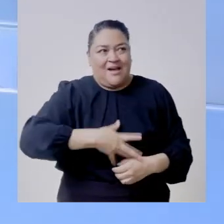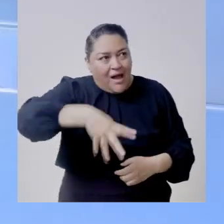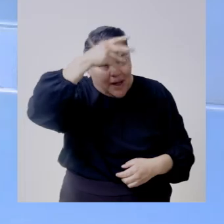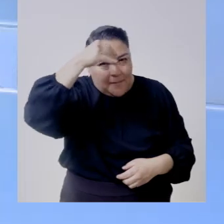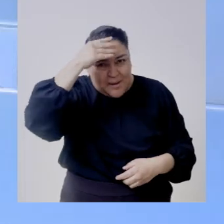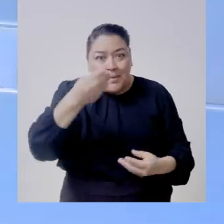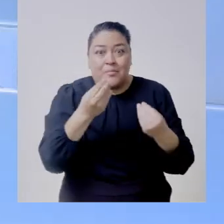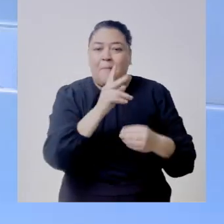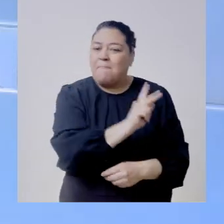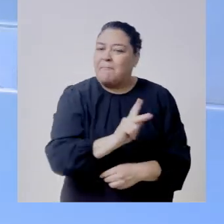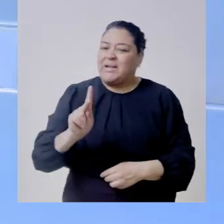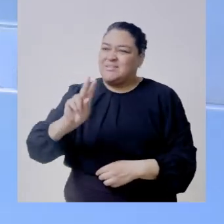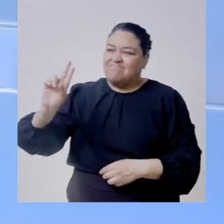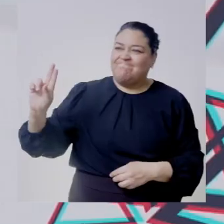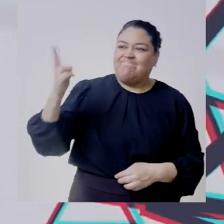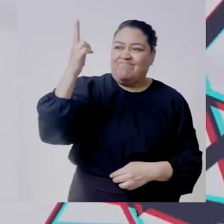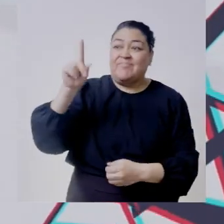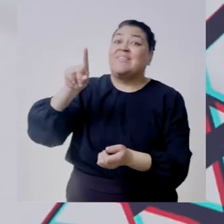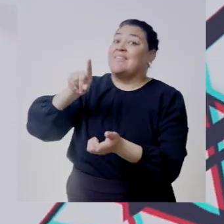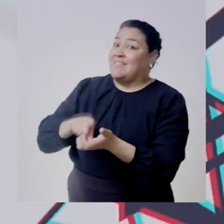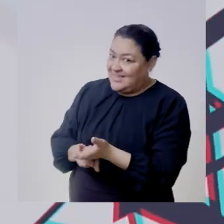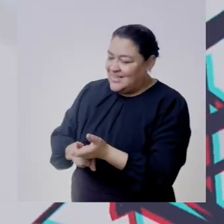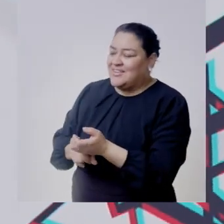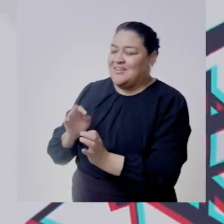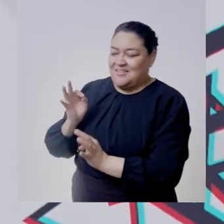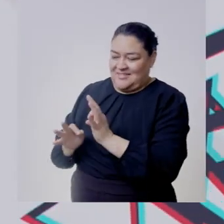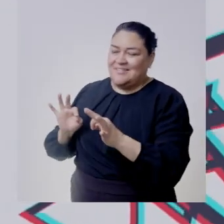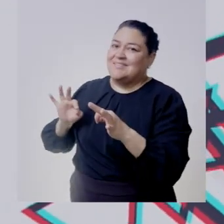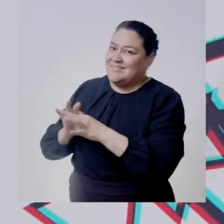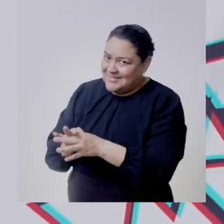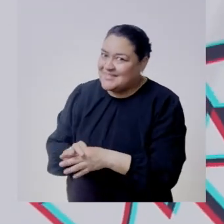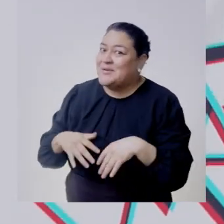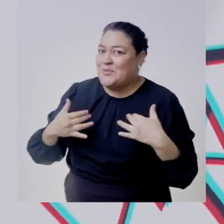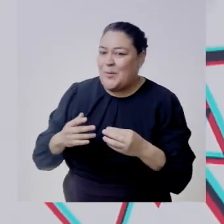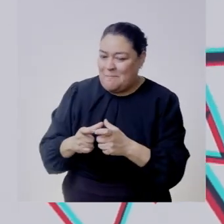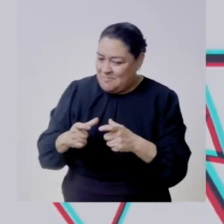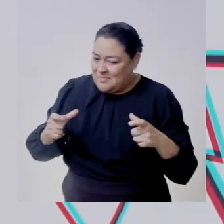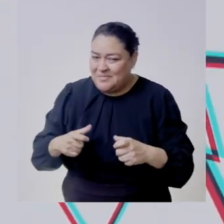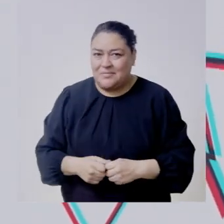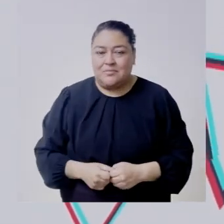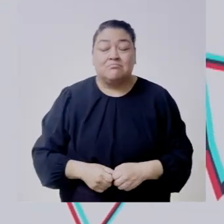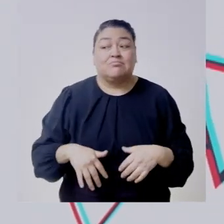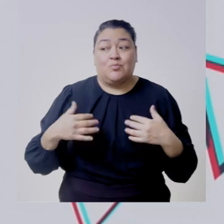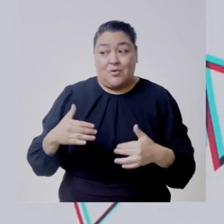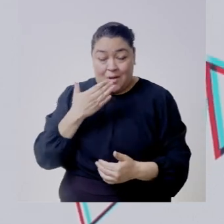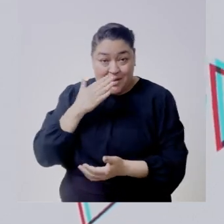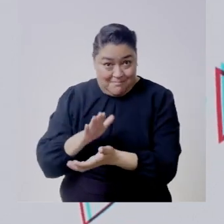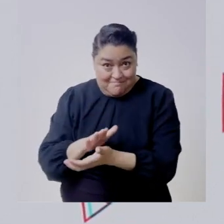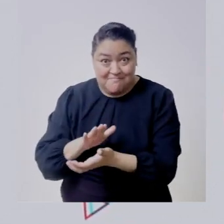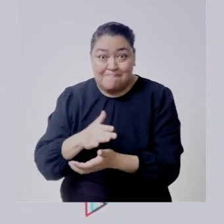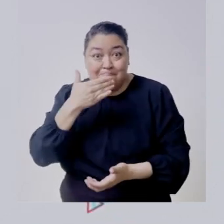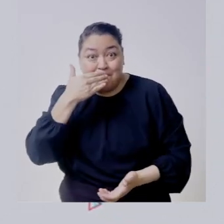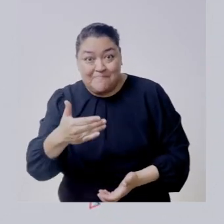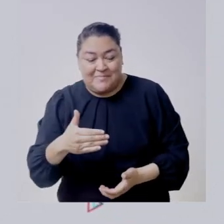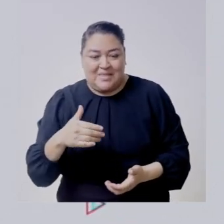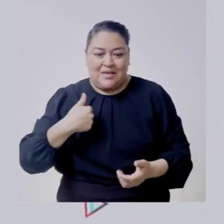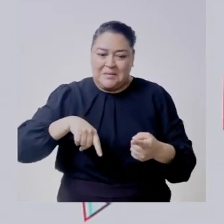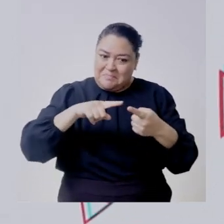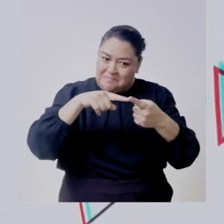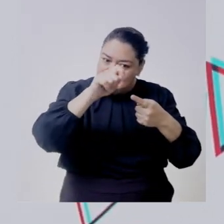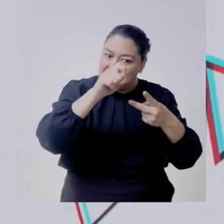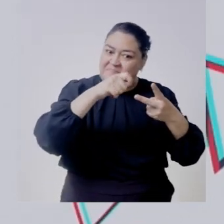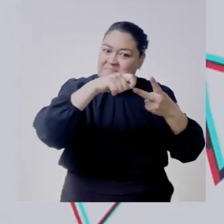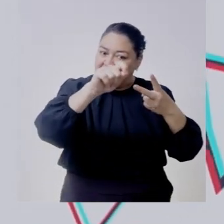una universidad dentro dentro de un tribunal prácticamente no pues un gran logro vamos de verdad sumando